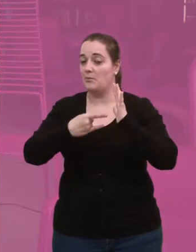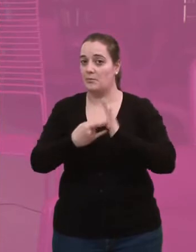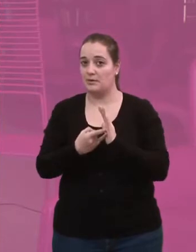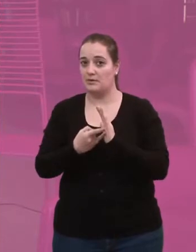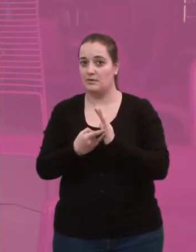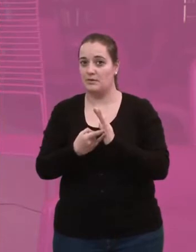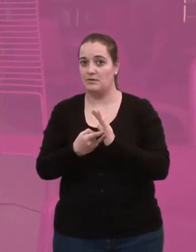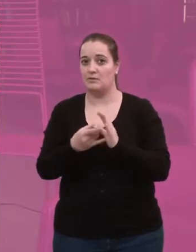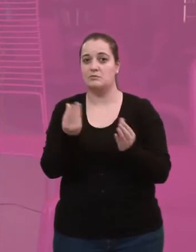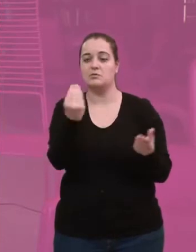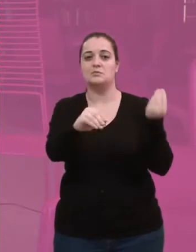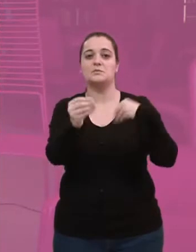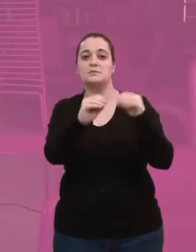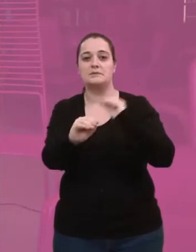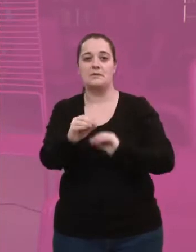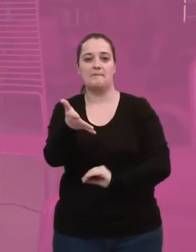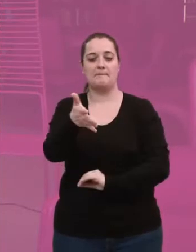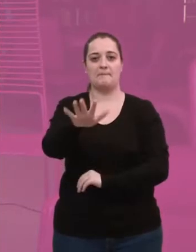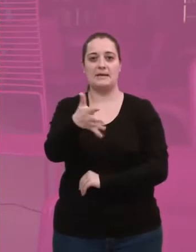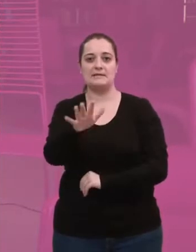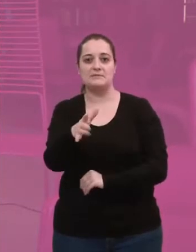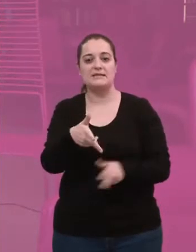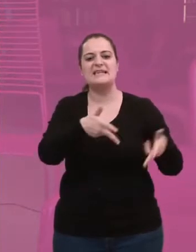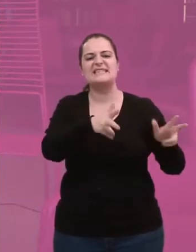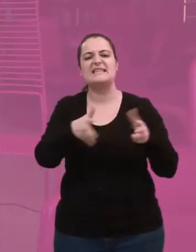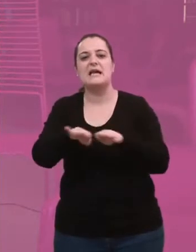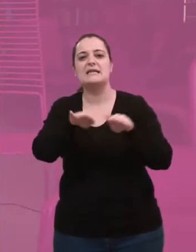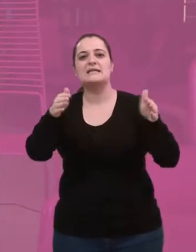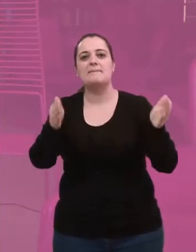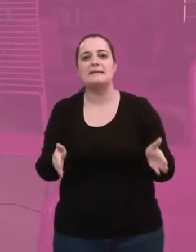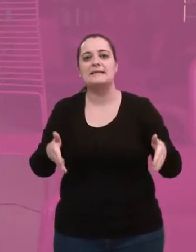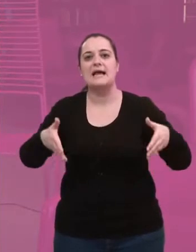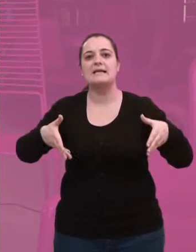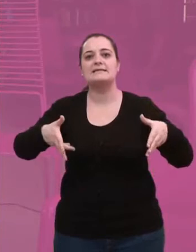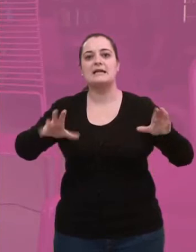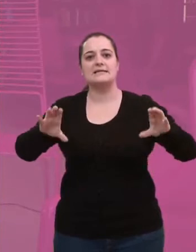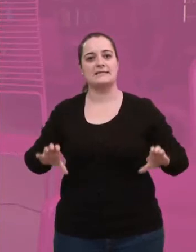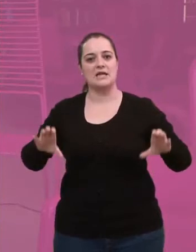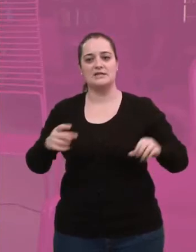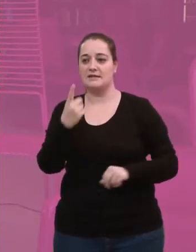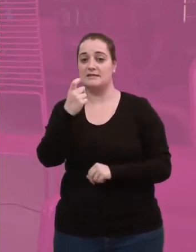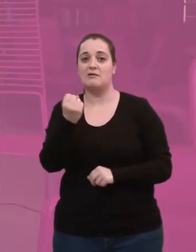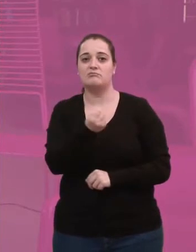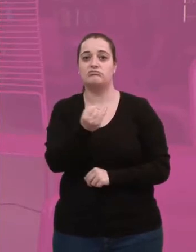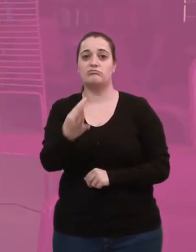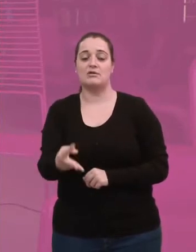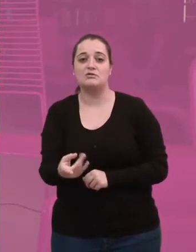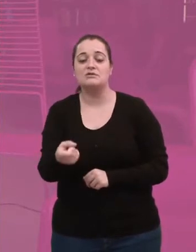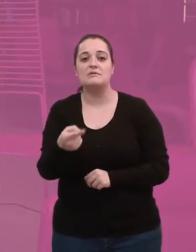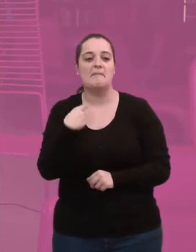simplemente hice así una composición un poco a ojo, para saber cuántas sillas, mesas y sillones necesitaba, pero la verdad es que